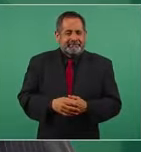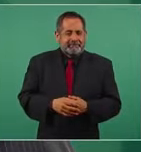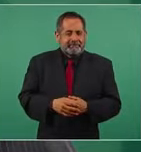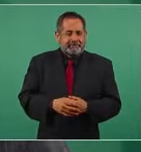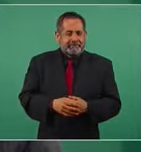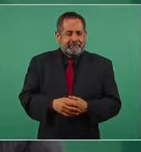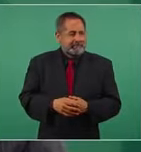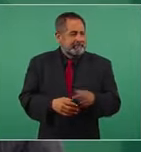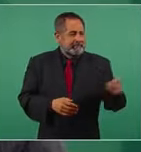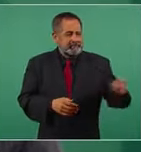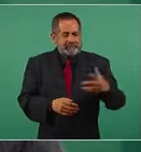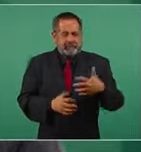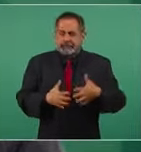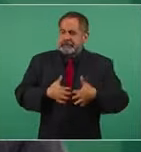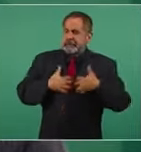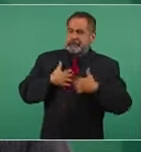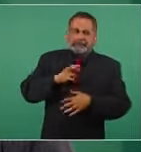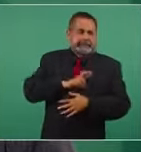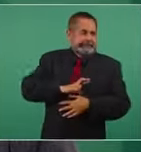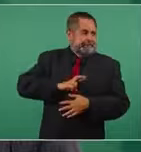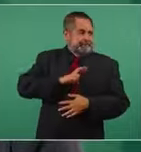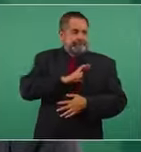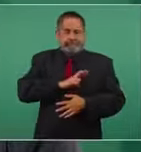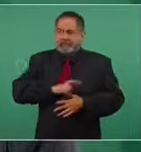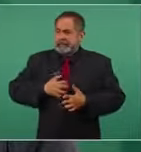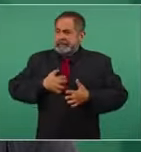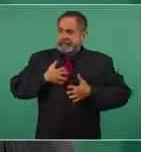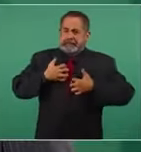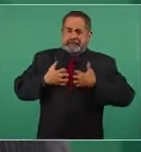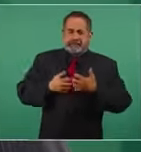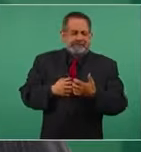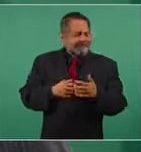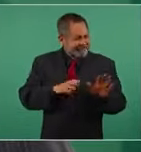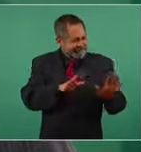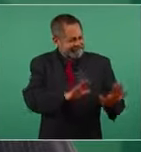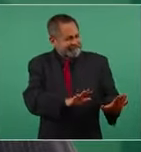que no les gane la rabia que se serenen